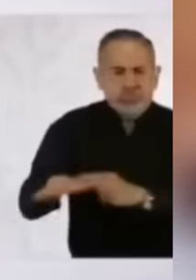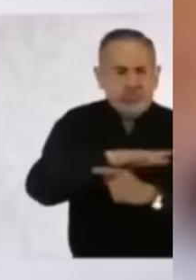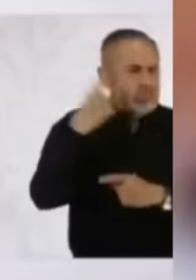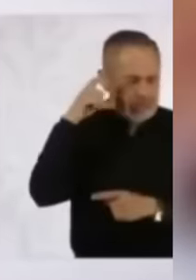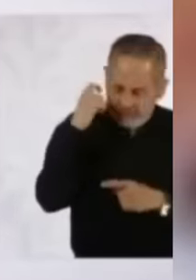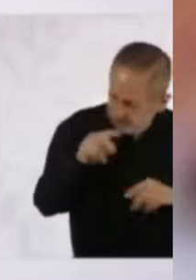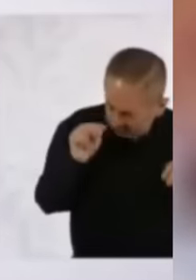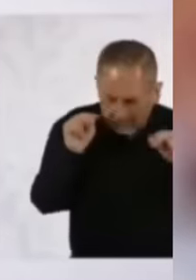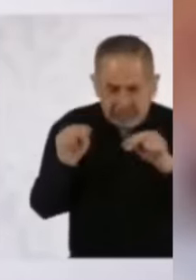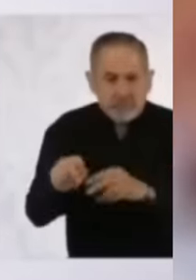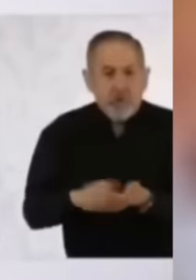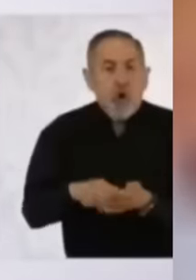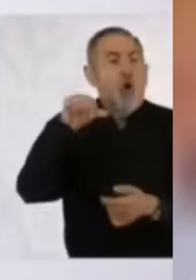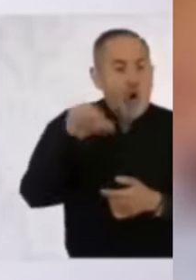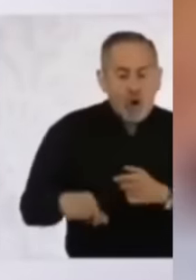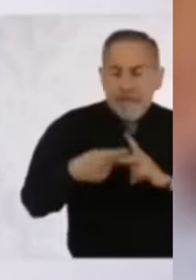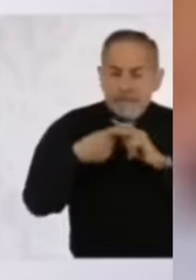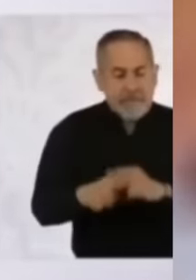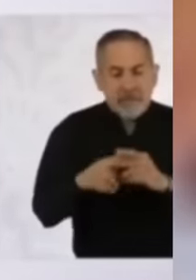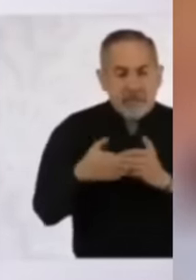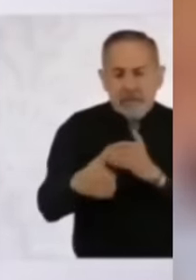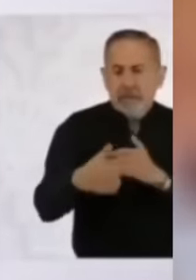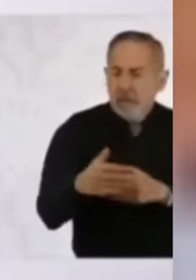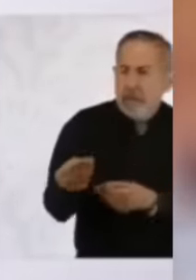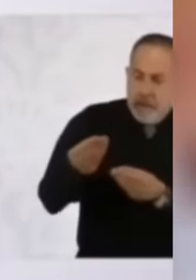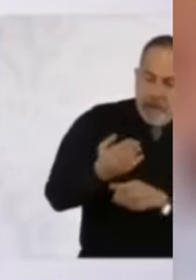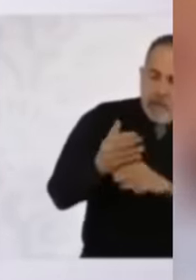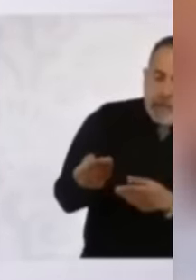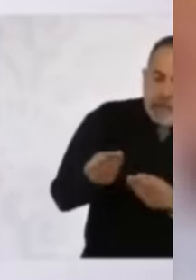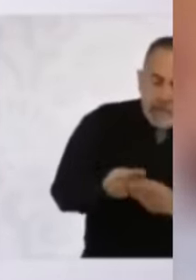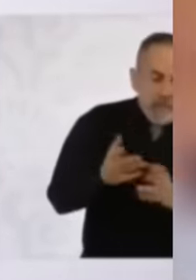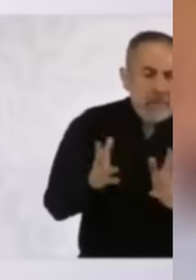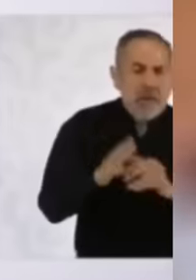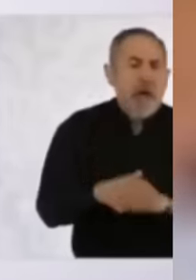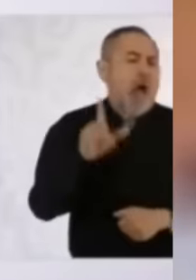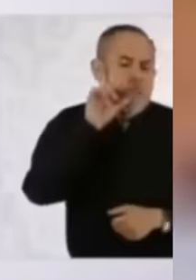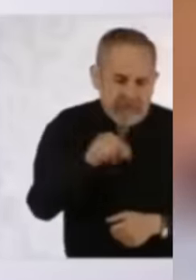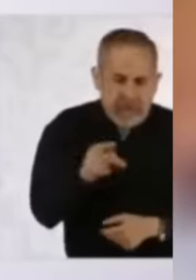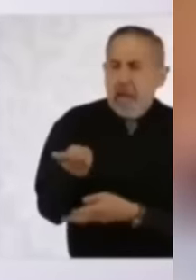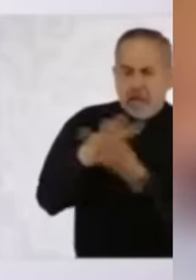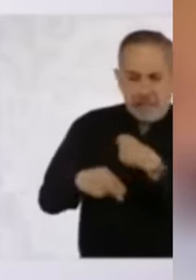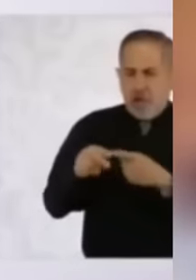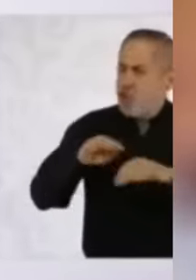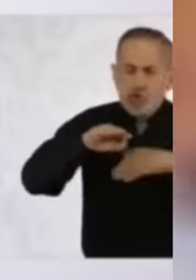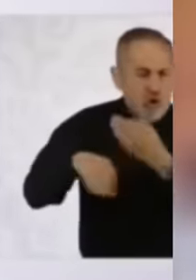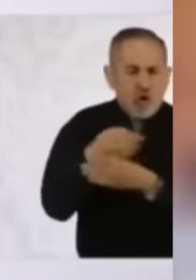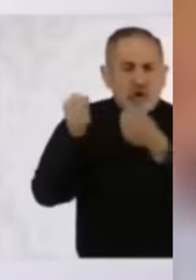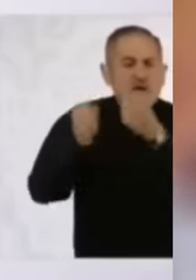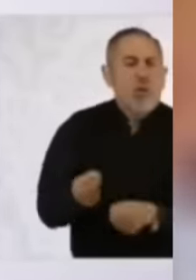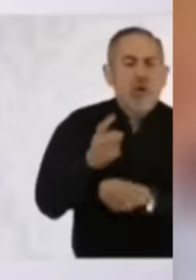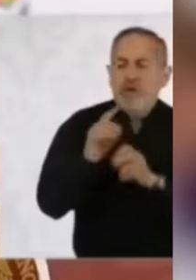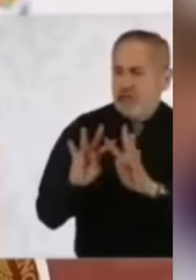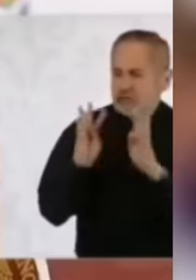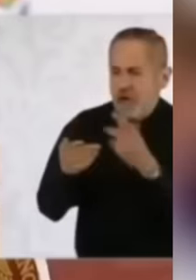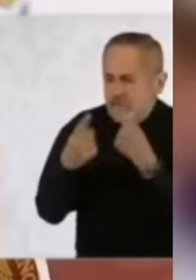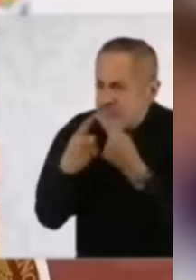Querétaro. Hoy se dio el inicio de la información y el día de mañana viene todo el Gabinete de Seguridad y podrá